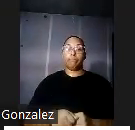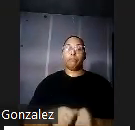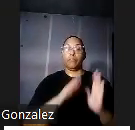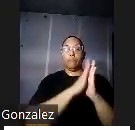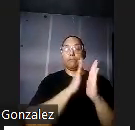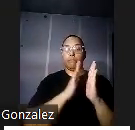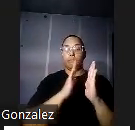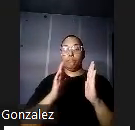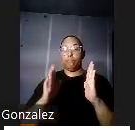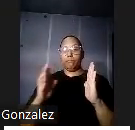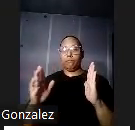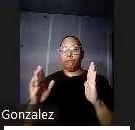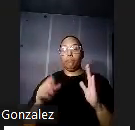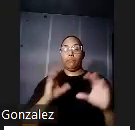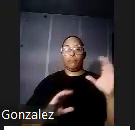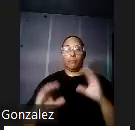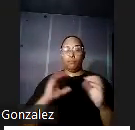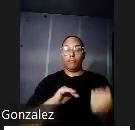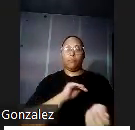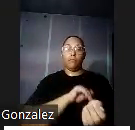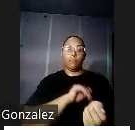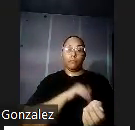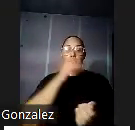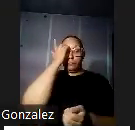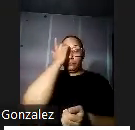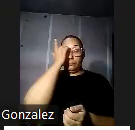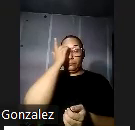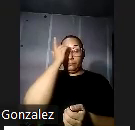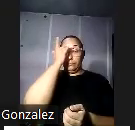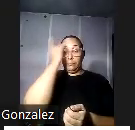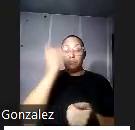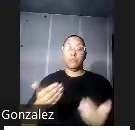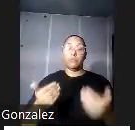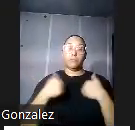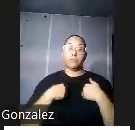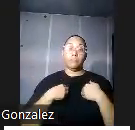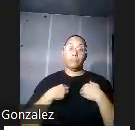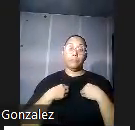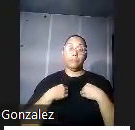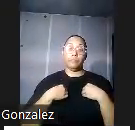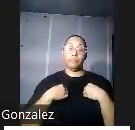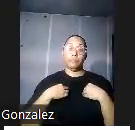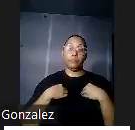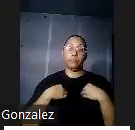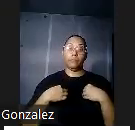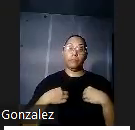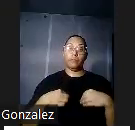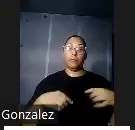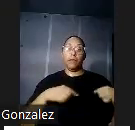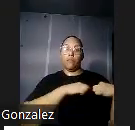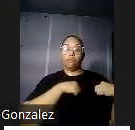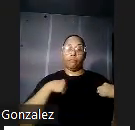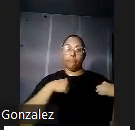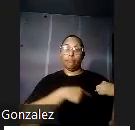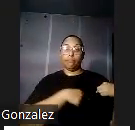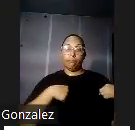a la izquierda lo que tenemos son con una una vista de de varias de sus condecoraciones y en